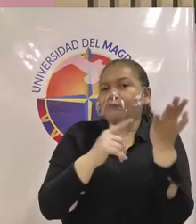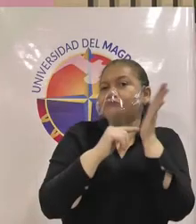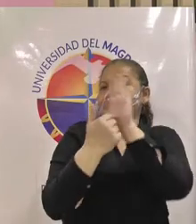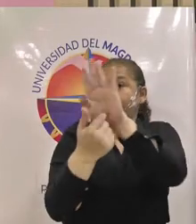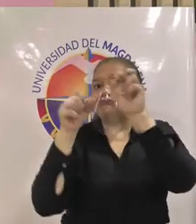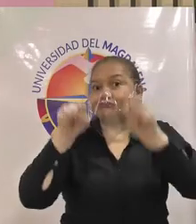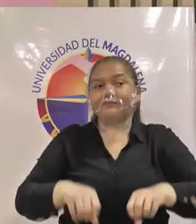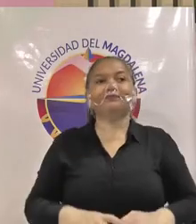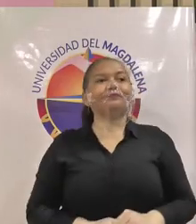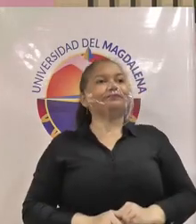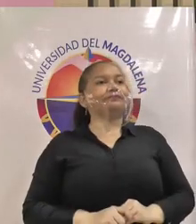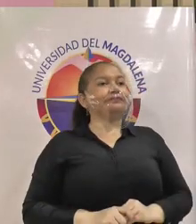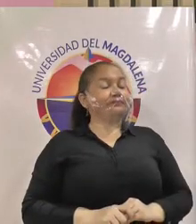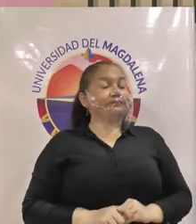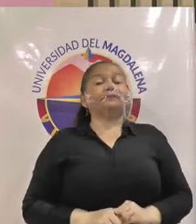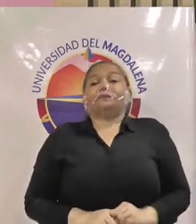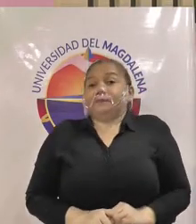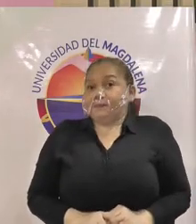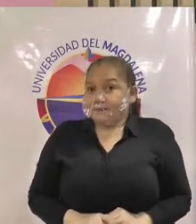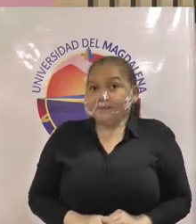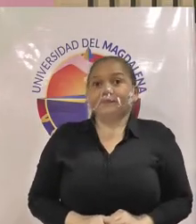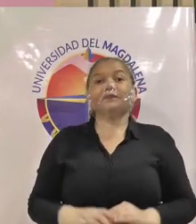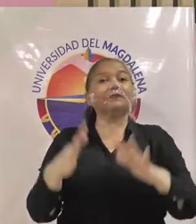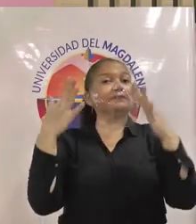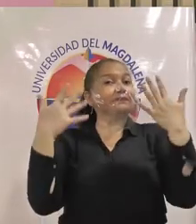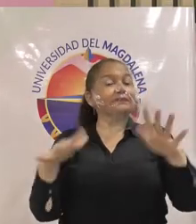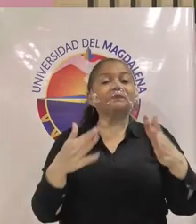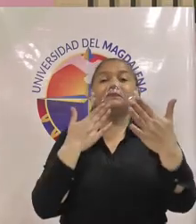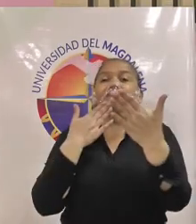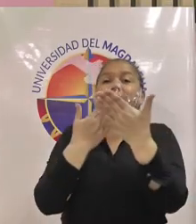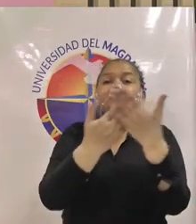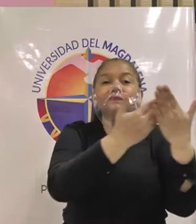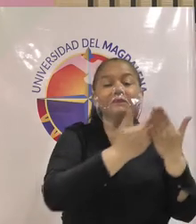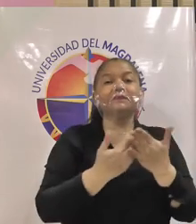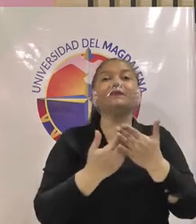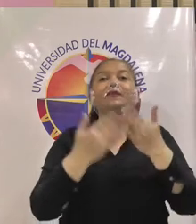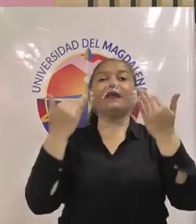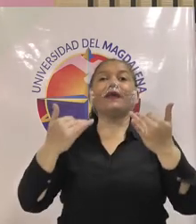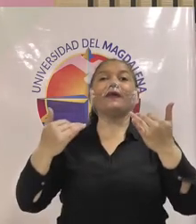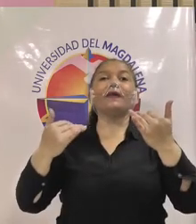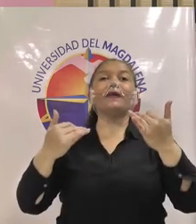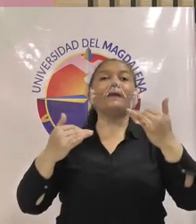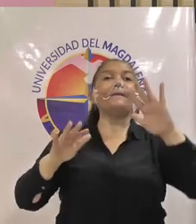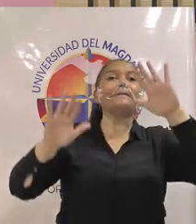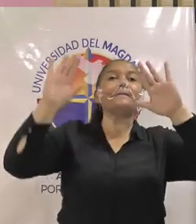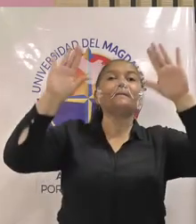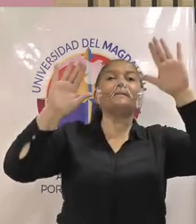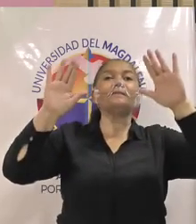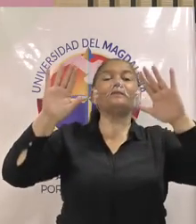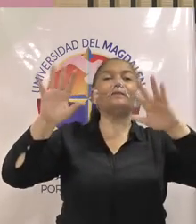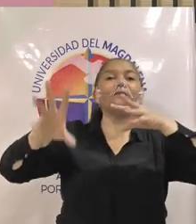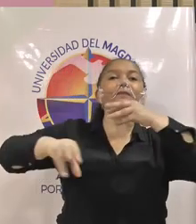creo que nos preparamos para la ronda de preguntas señores miembros